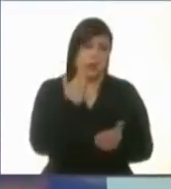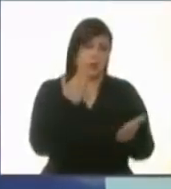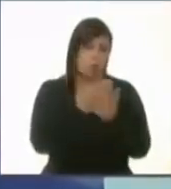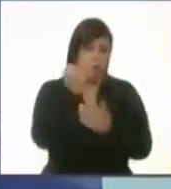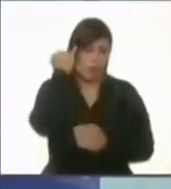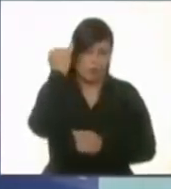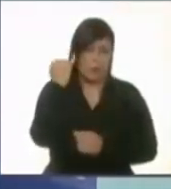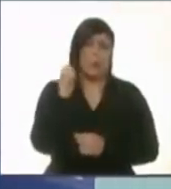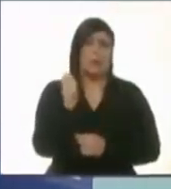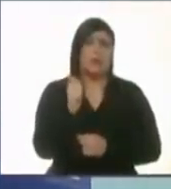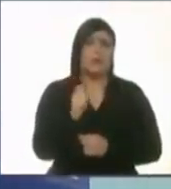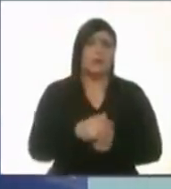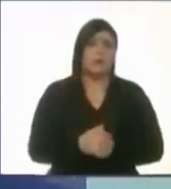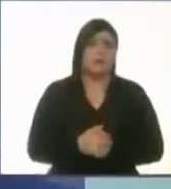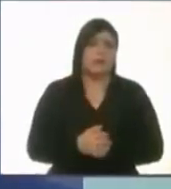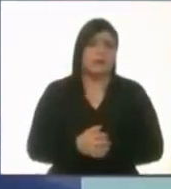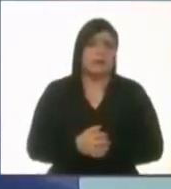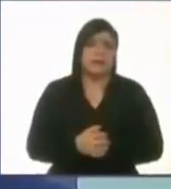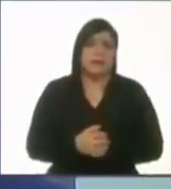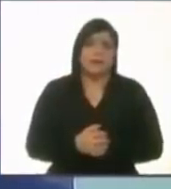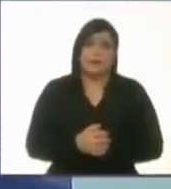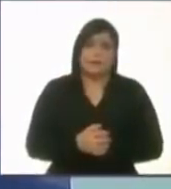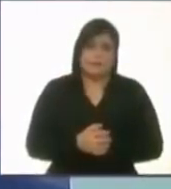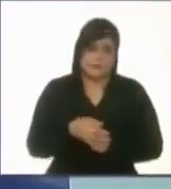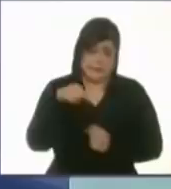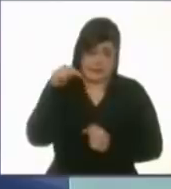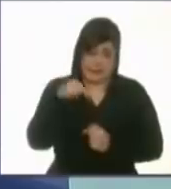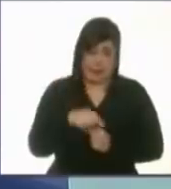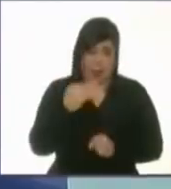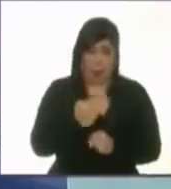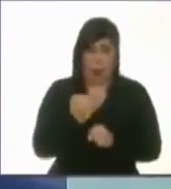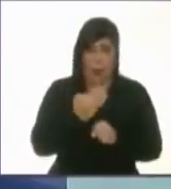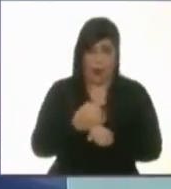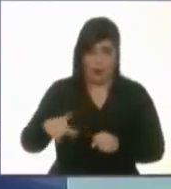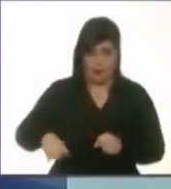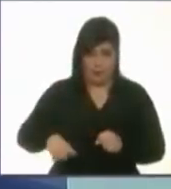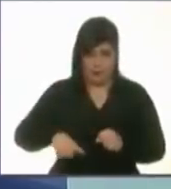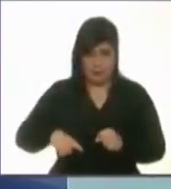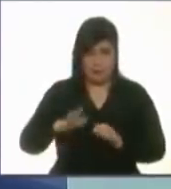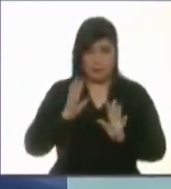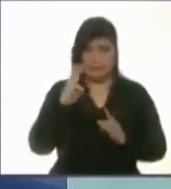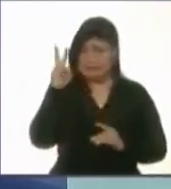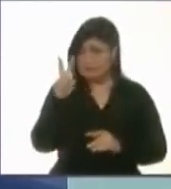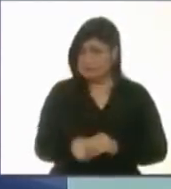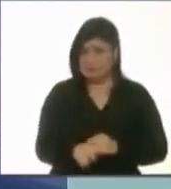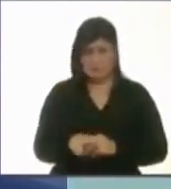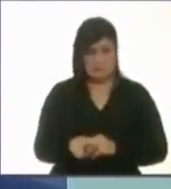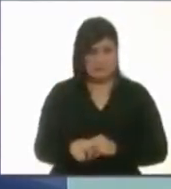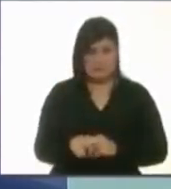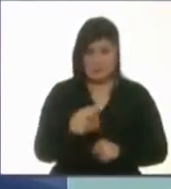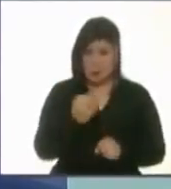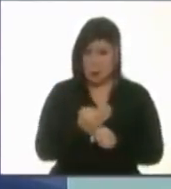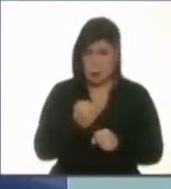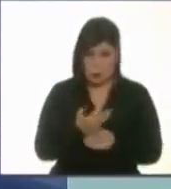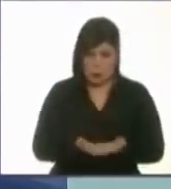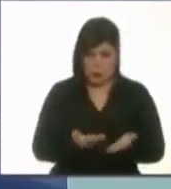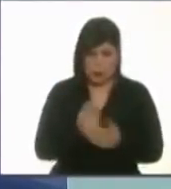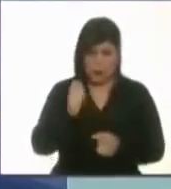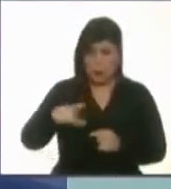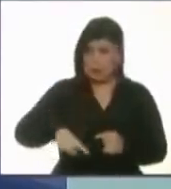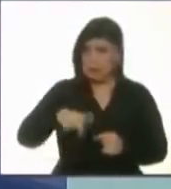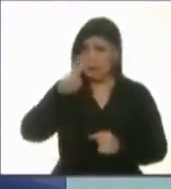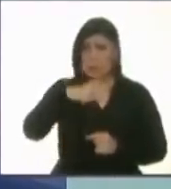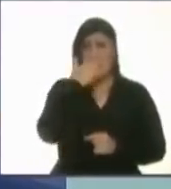ir de este gobierno en el que en realidad no existe ningún tipo de